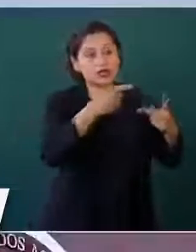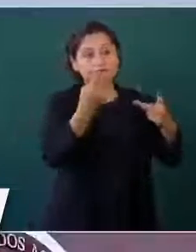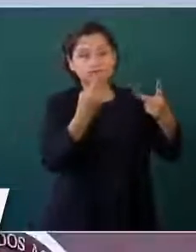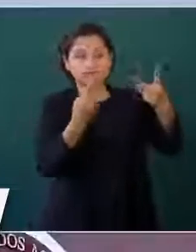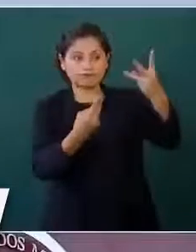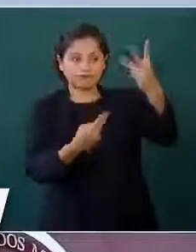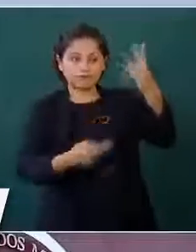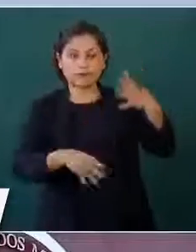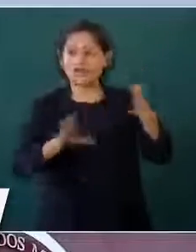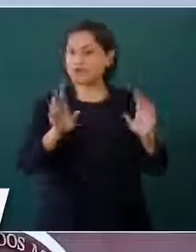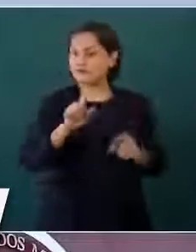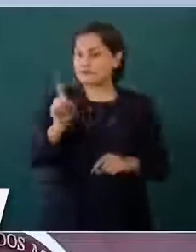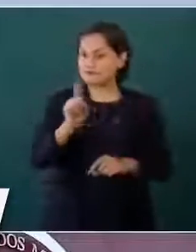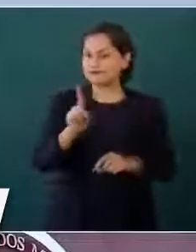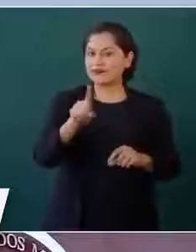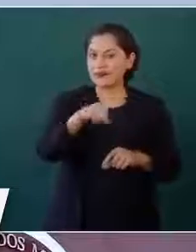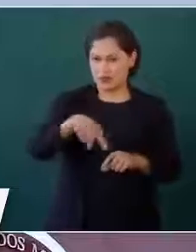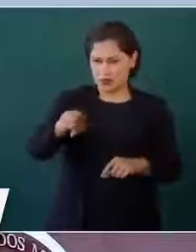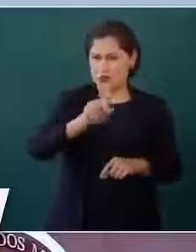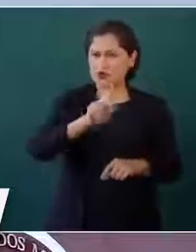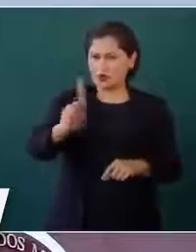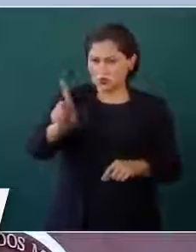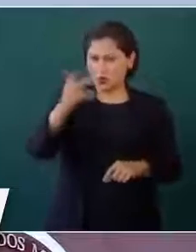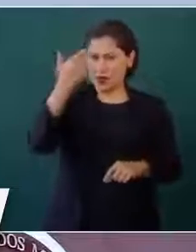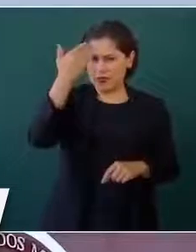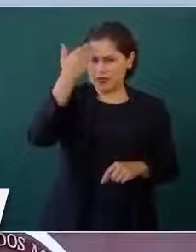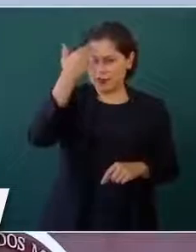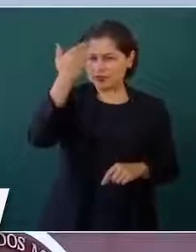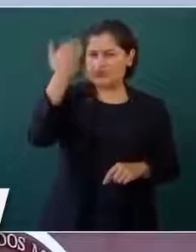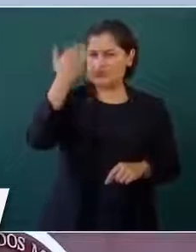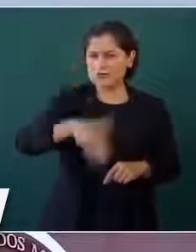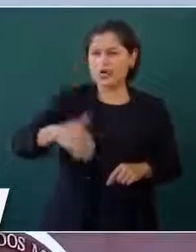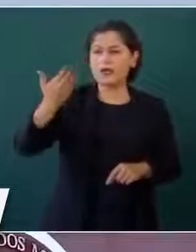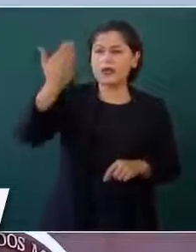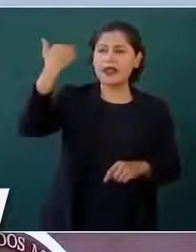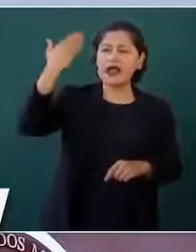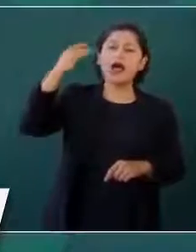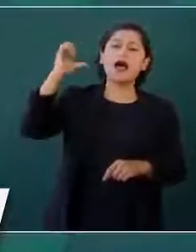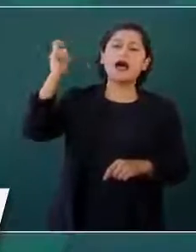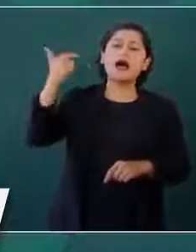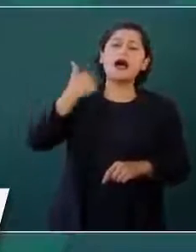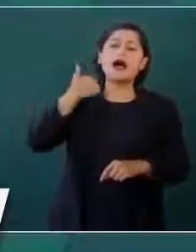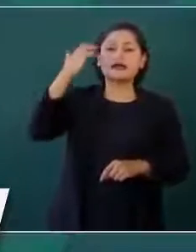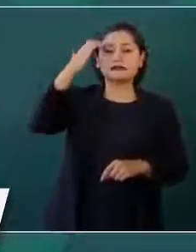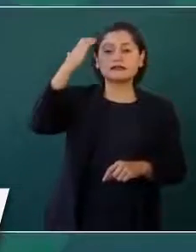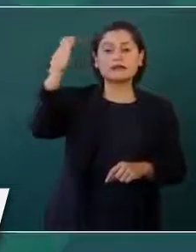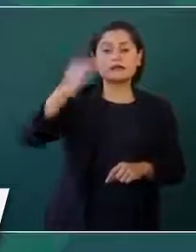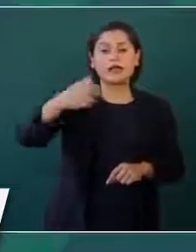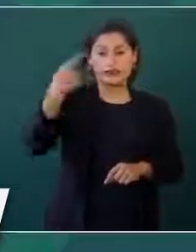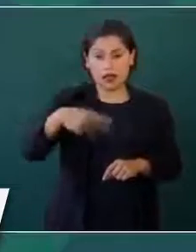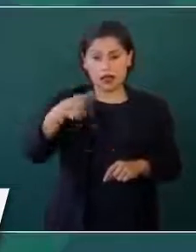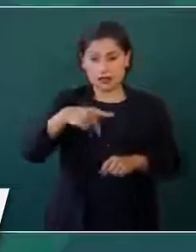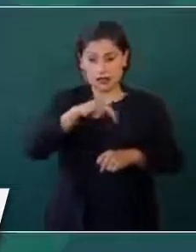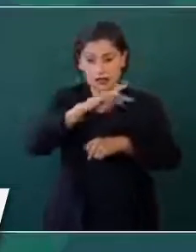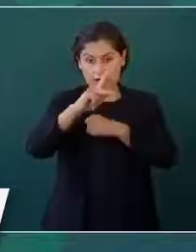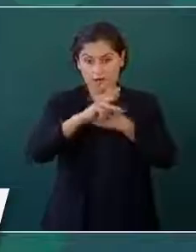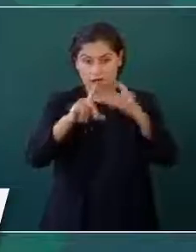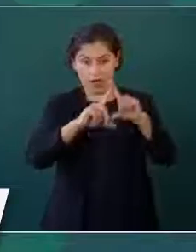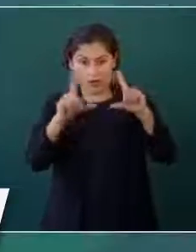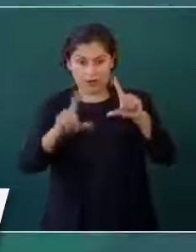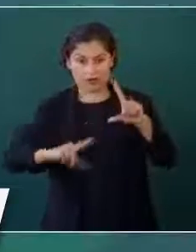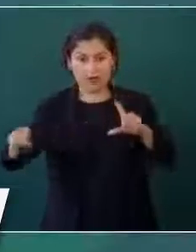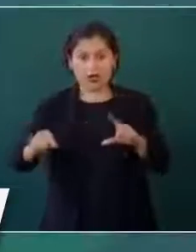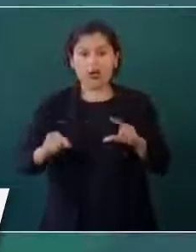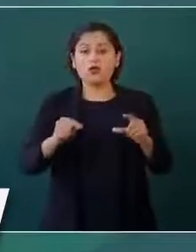mundo conoce a los anteriores grandes criminales que había en el país y llegaron a ser tan